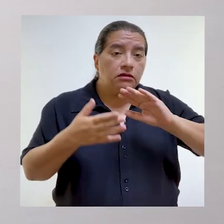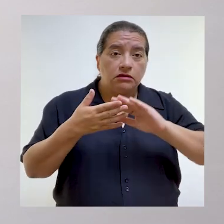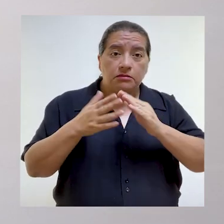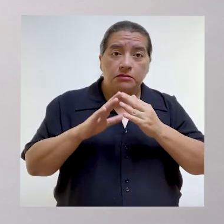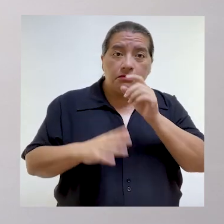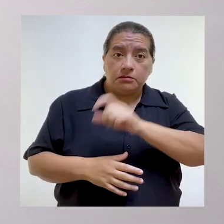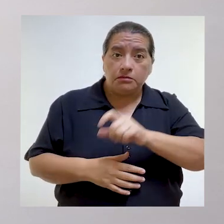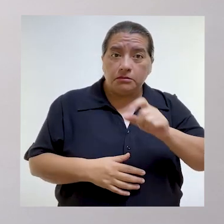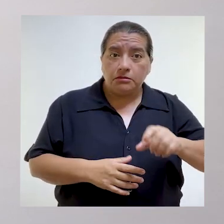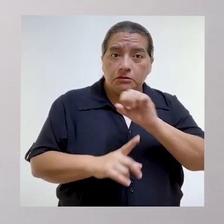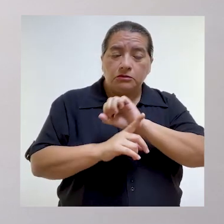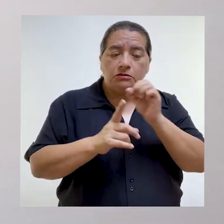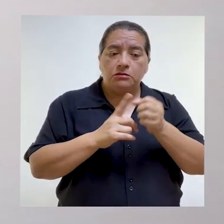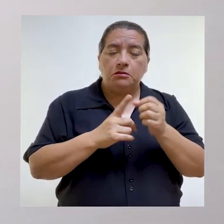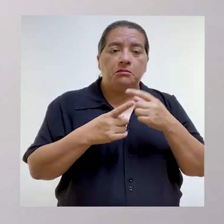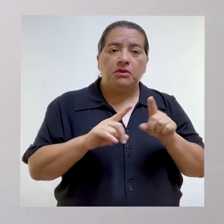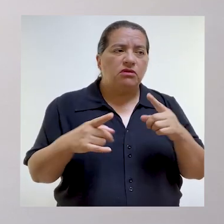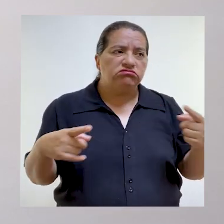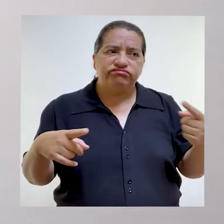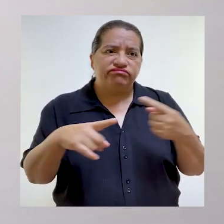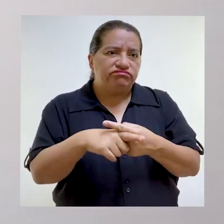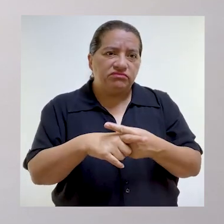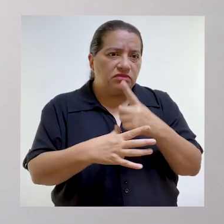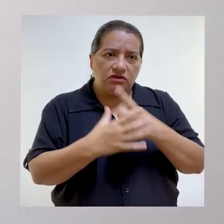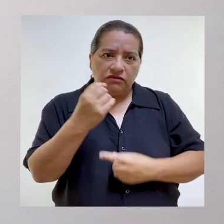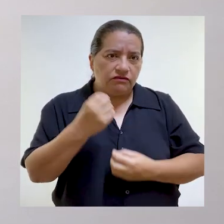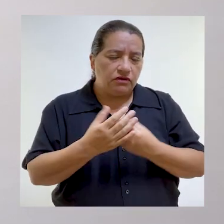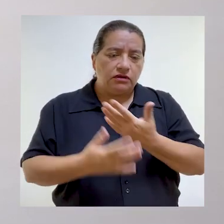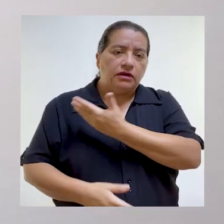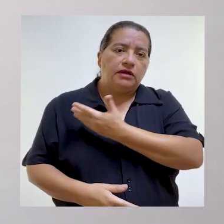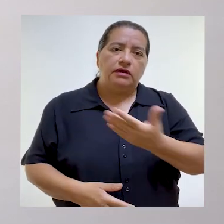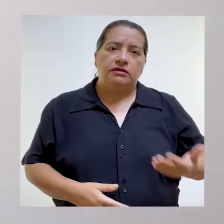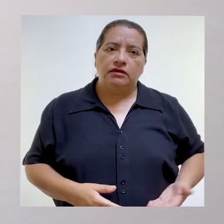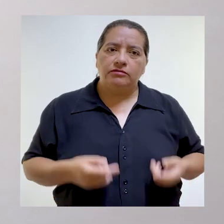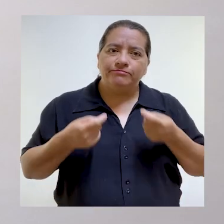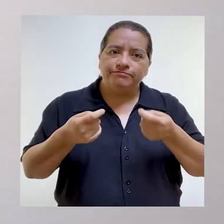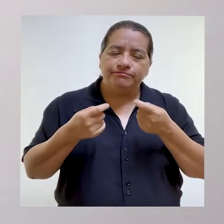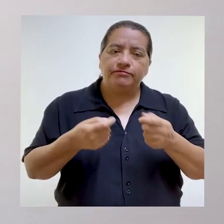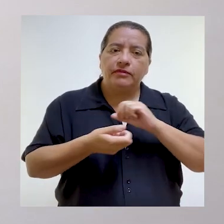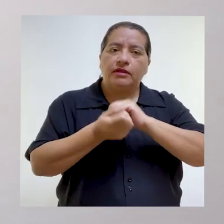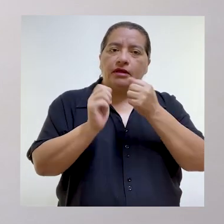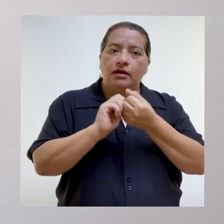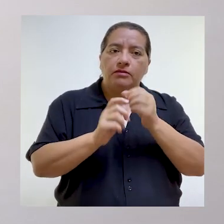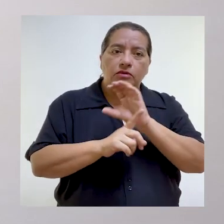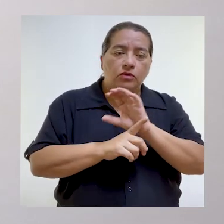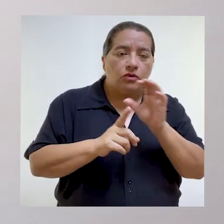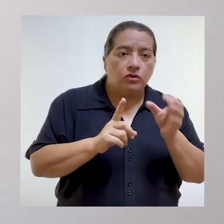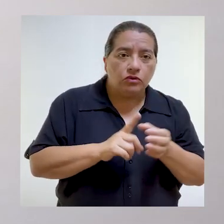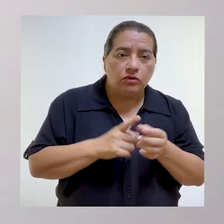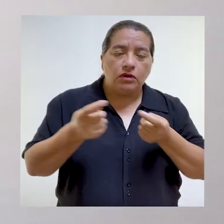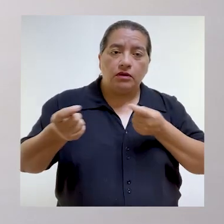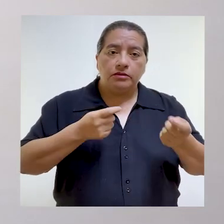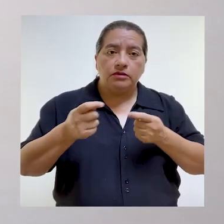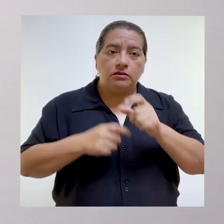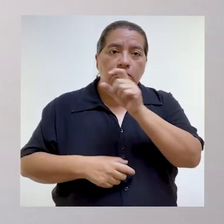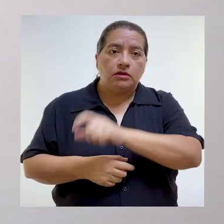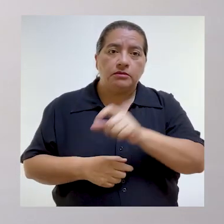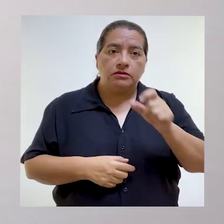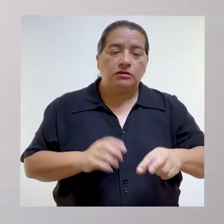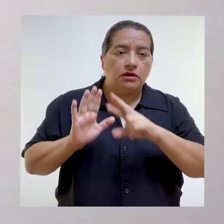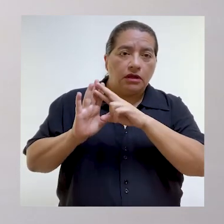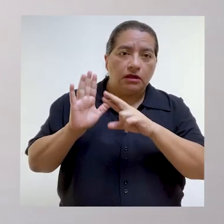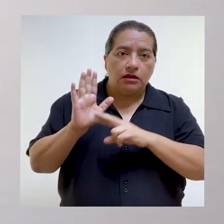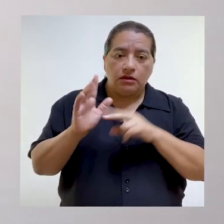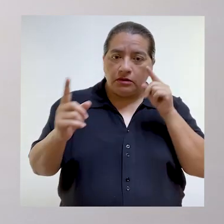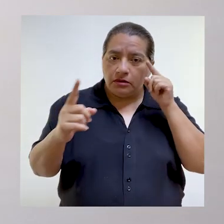se responda a los intereses de la sociedad. Como la realidad no responde a la confianza apuesta, el Estado debe inducir a un cambio cultural en la administración pública